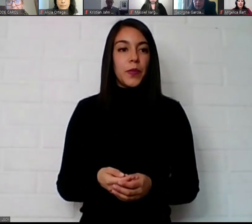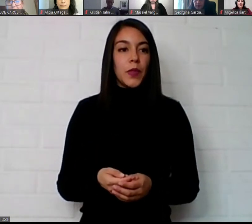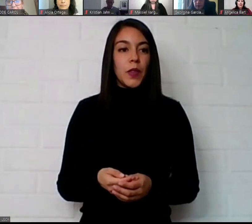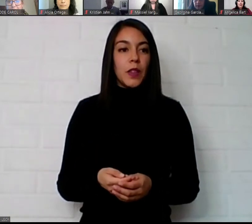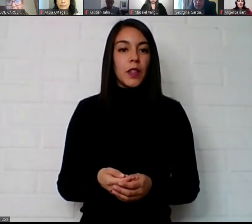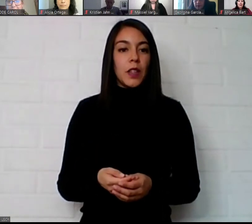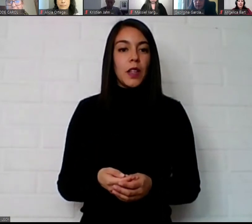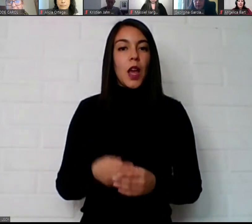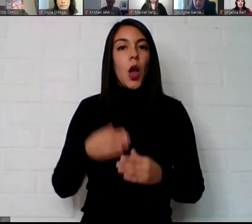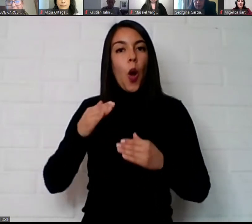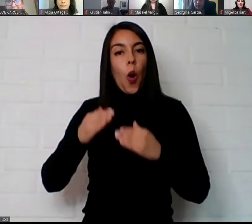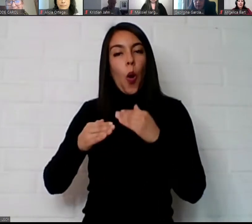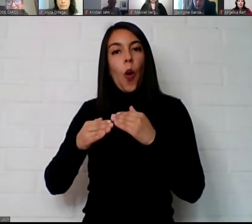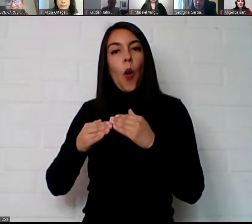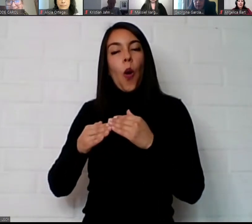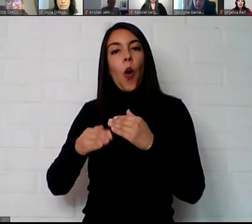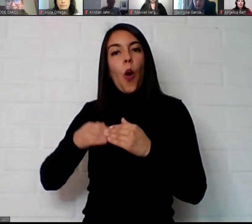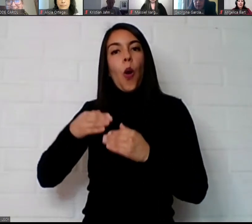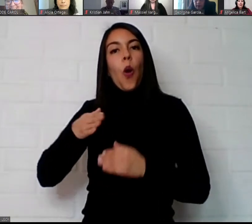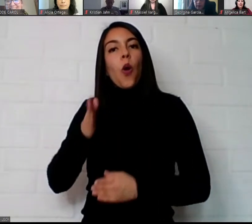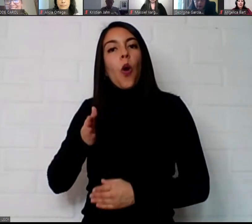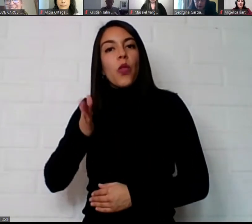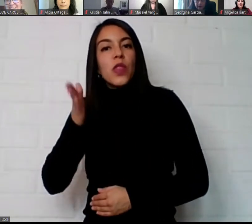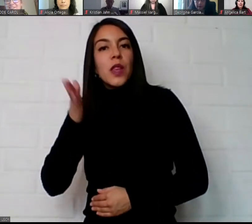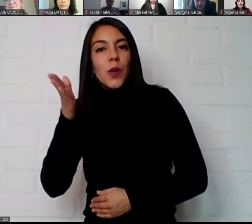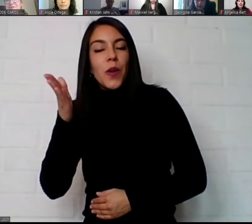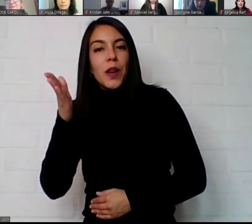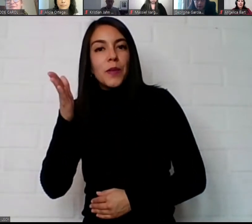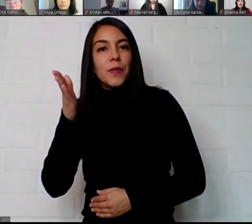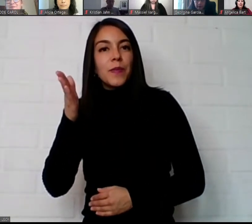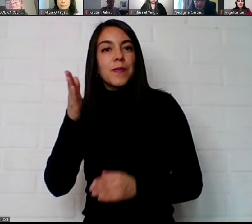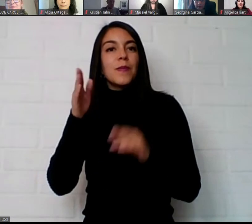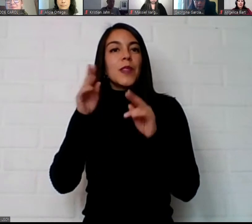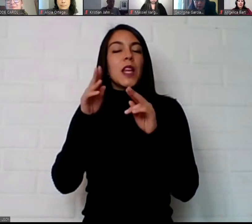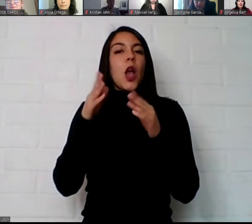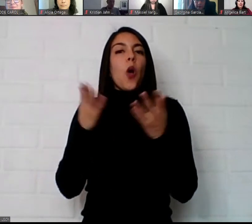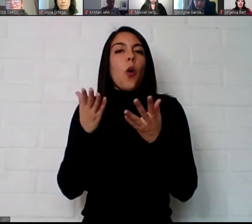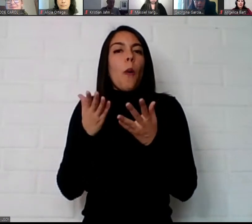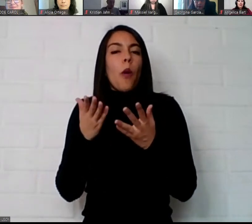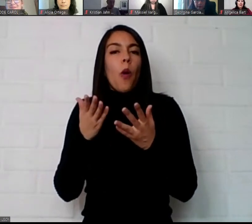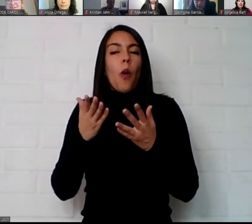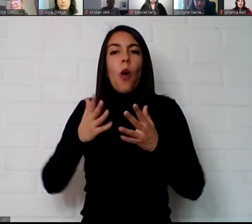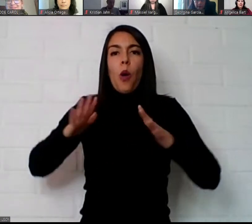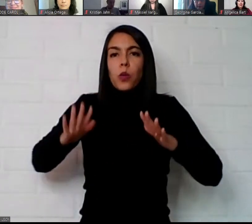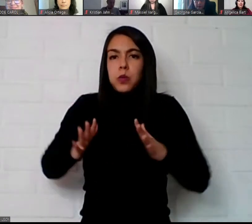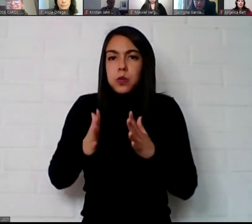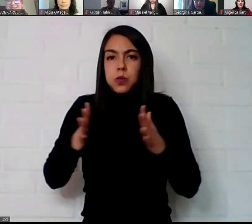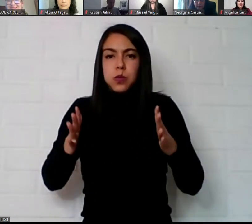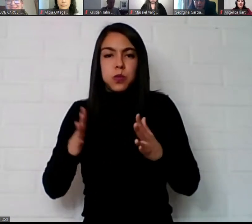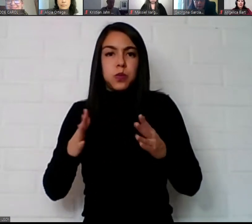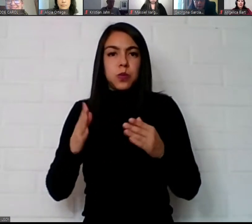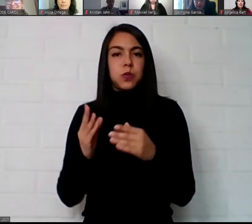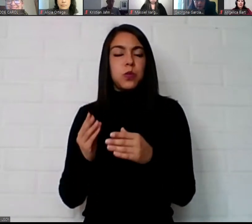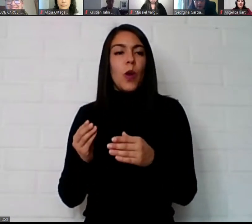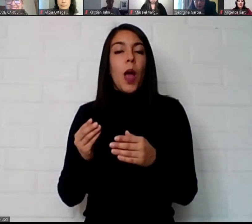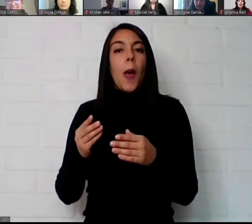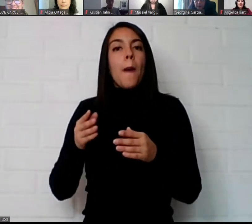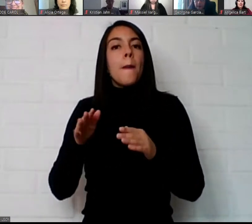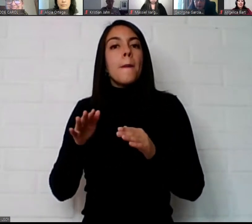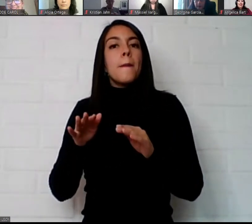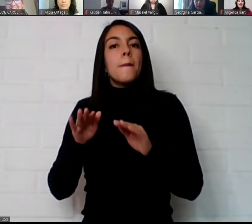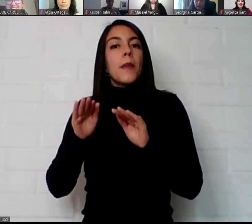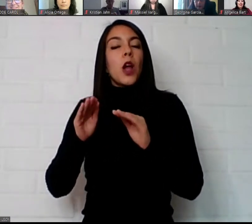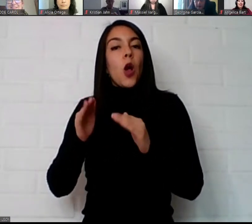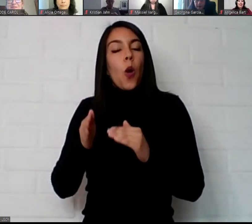concentrar en esa línea ver cómo lo potenciamos en el fondo y también mantener este trabajo